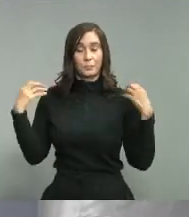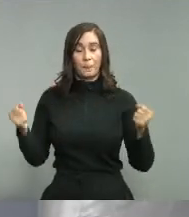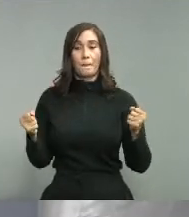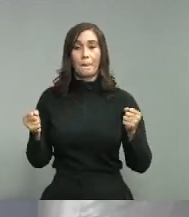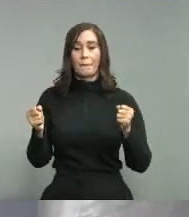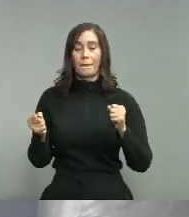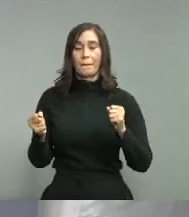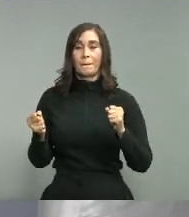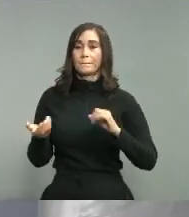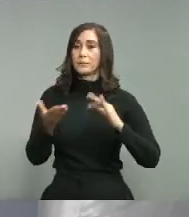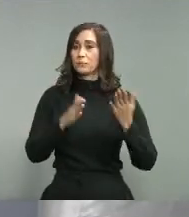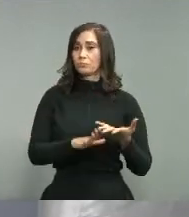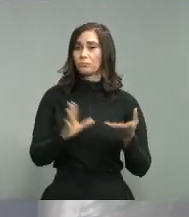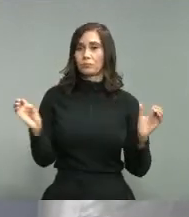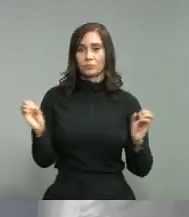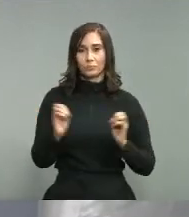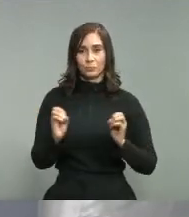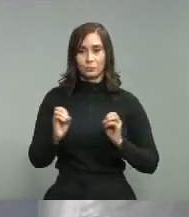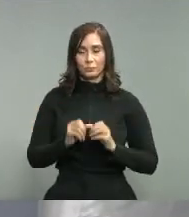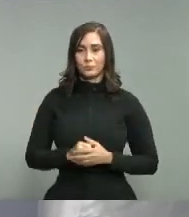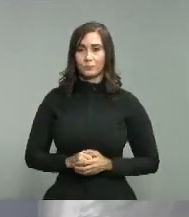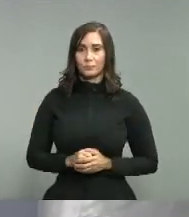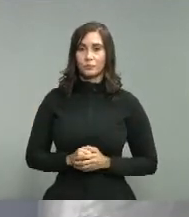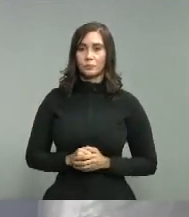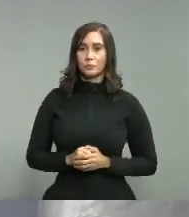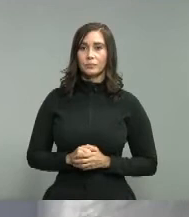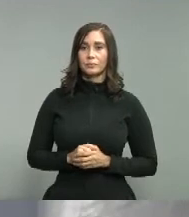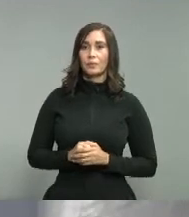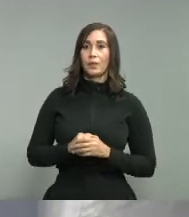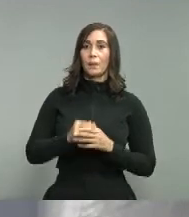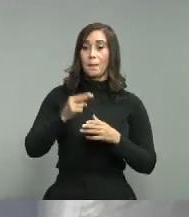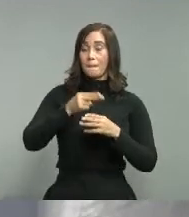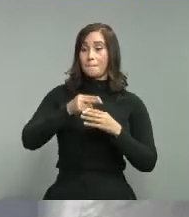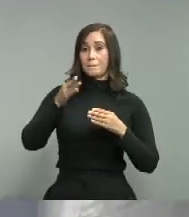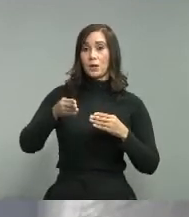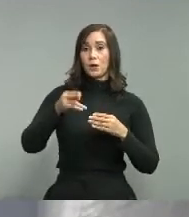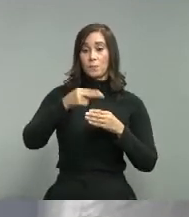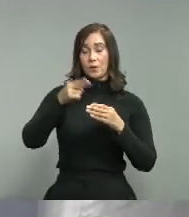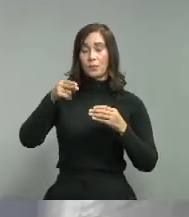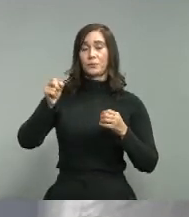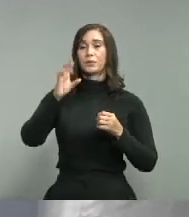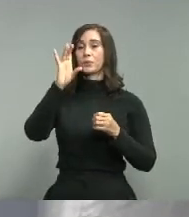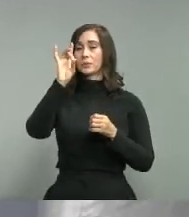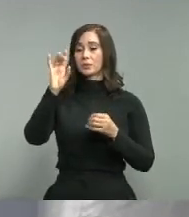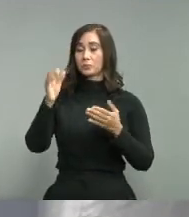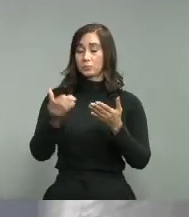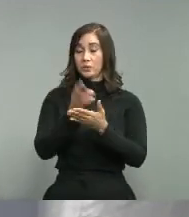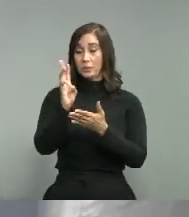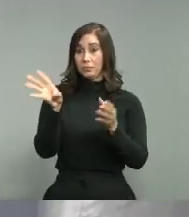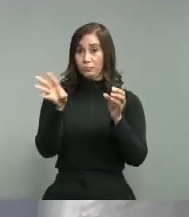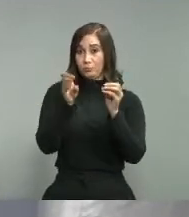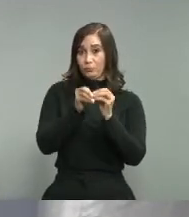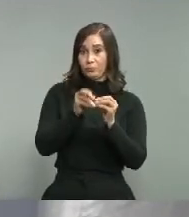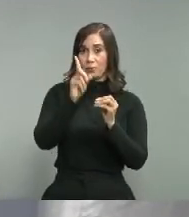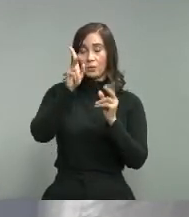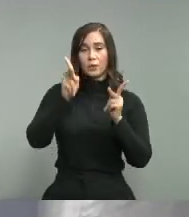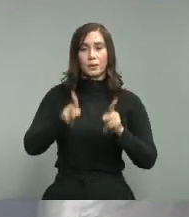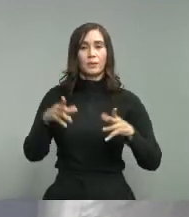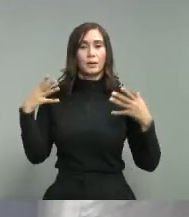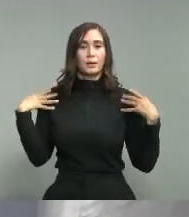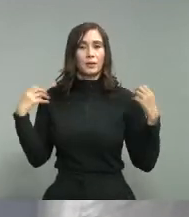0 fallecimiento Bauruco 0 casos nuevos 6 acumulados 1